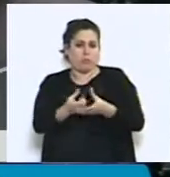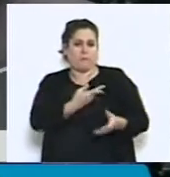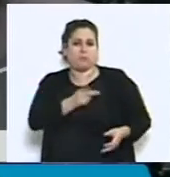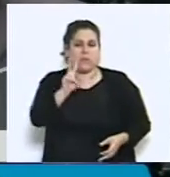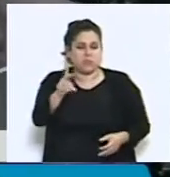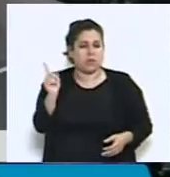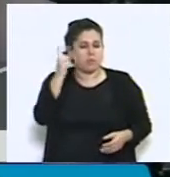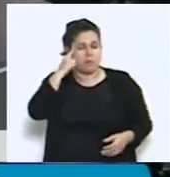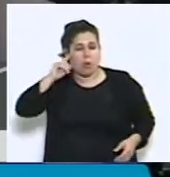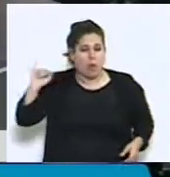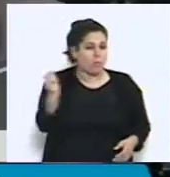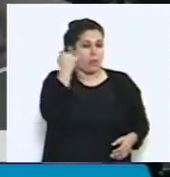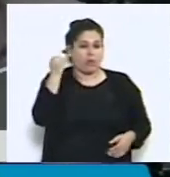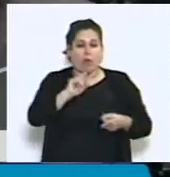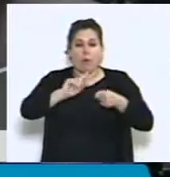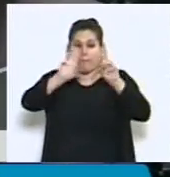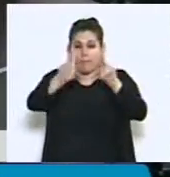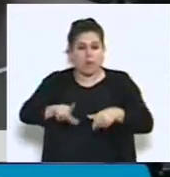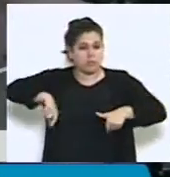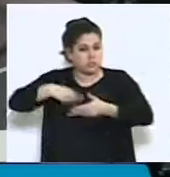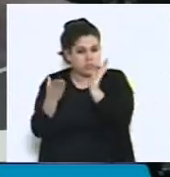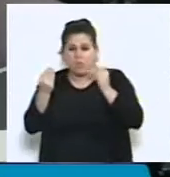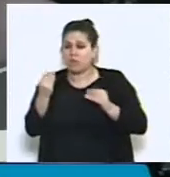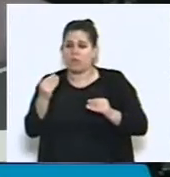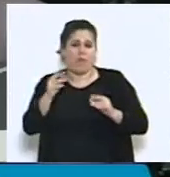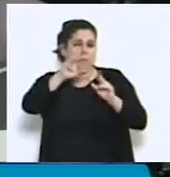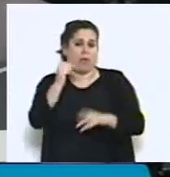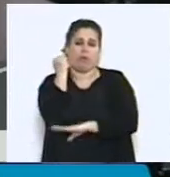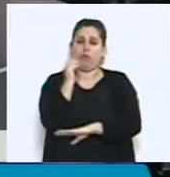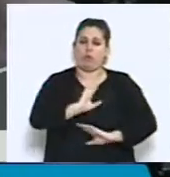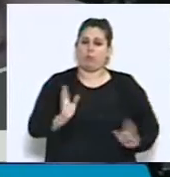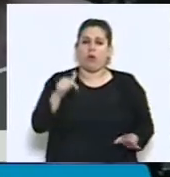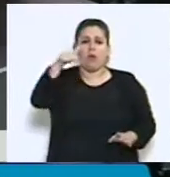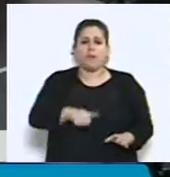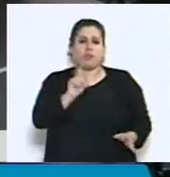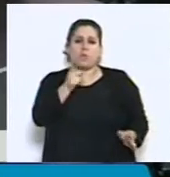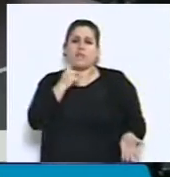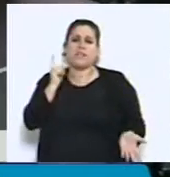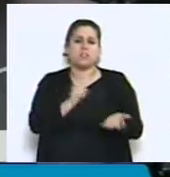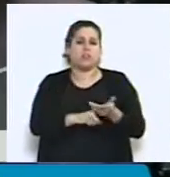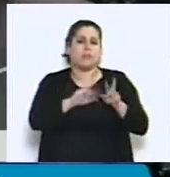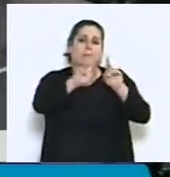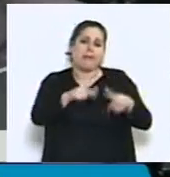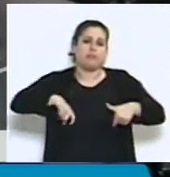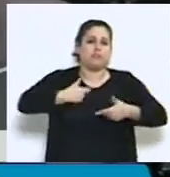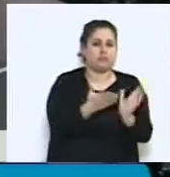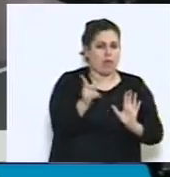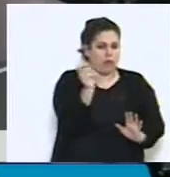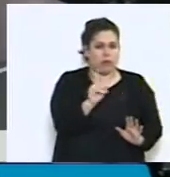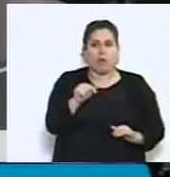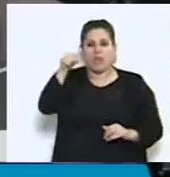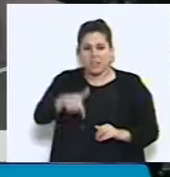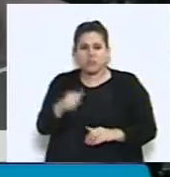la mejor política social es la política económica, señora Presidenta. Esto no es una decisión de política social, esto es una decisión de